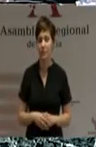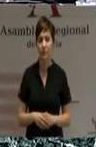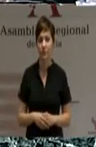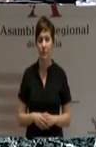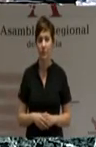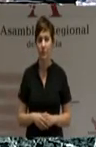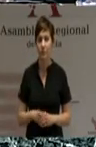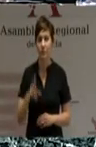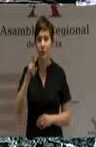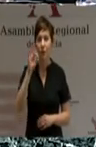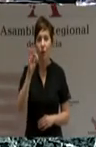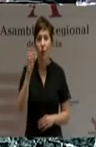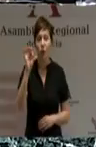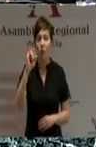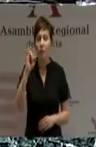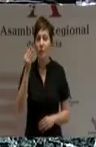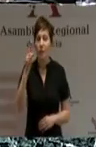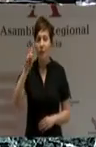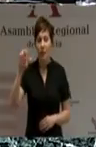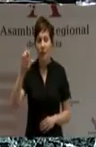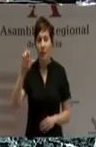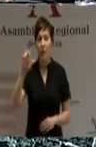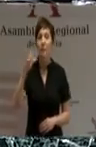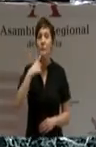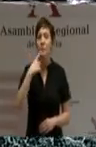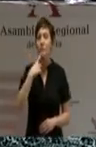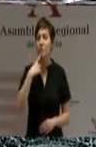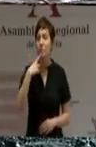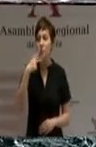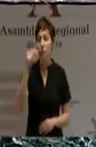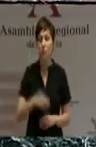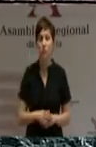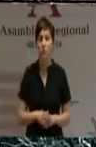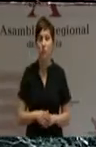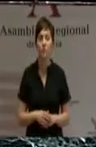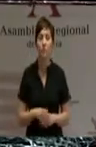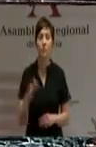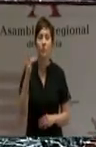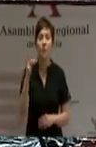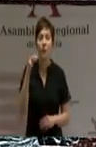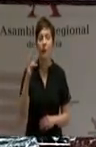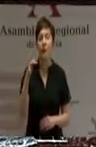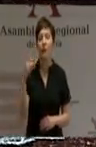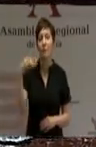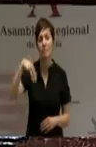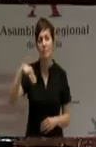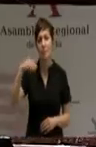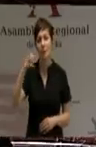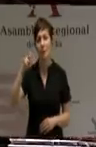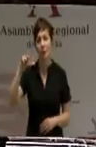Sí. Rosique Rodríguez Teresa. No. Fernández Delgado y Cerda. María Belén. Sí.